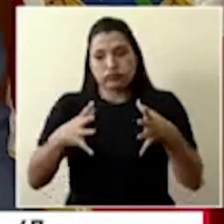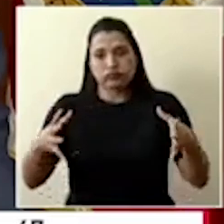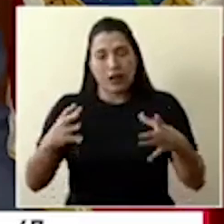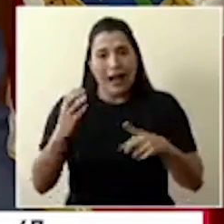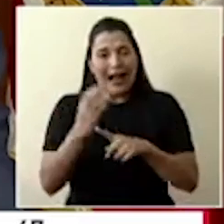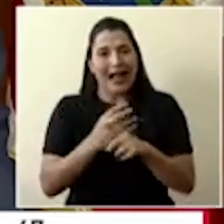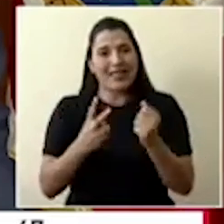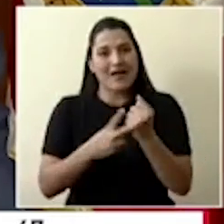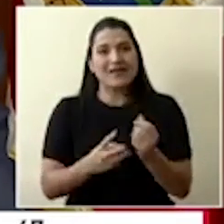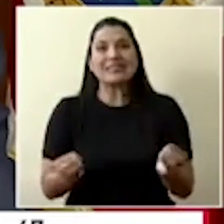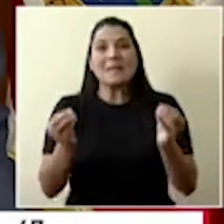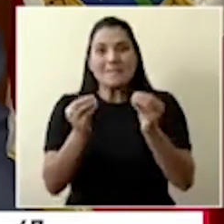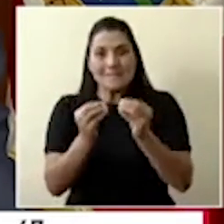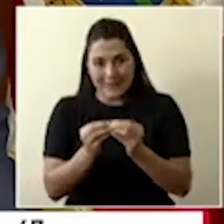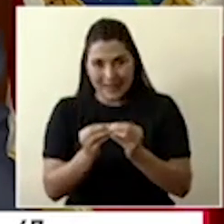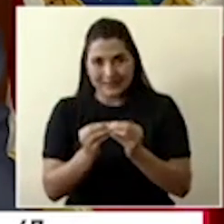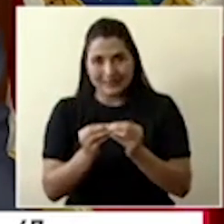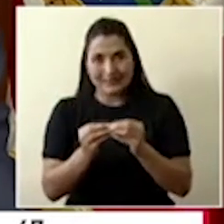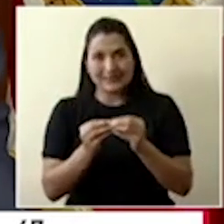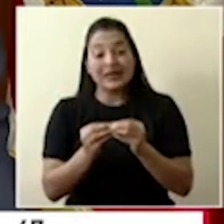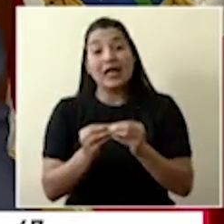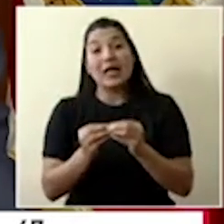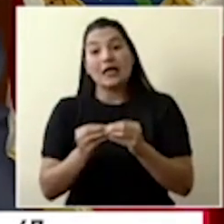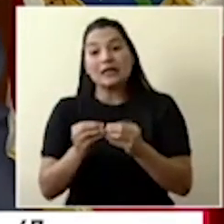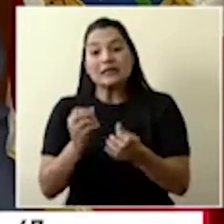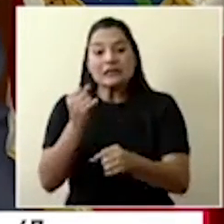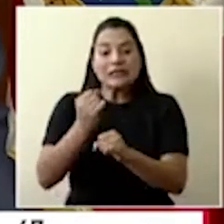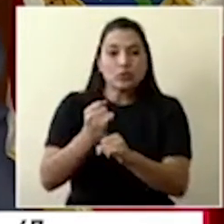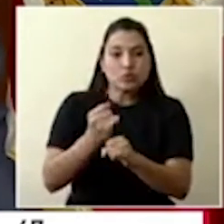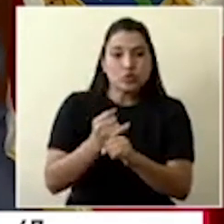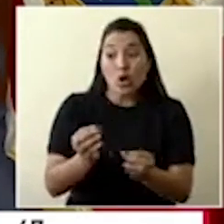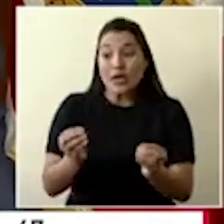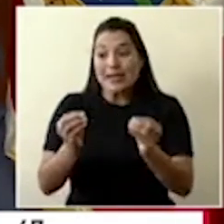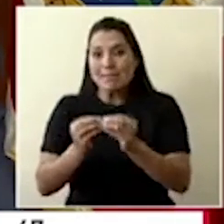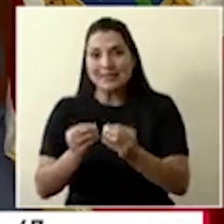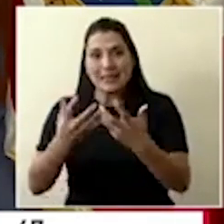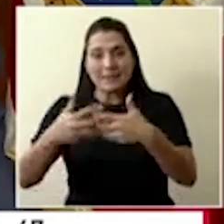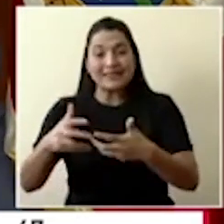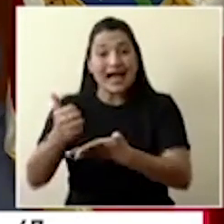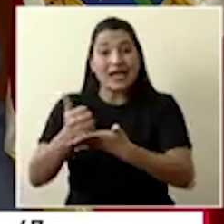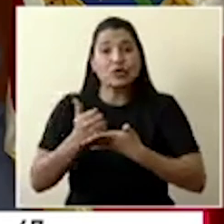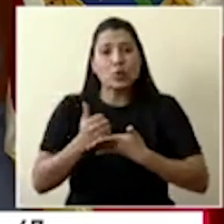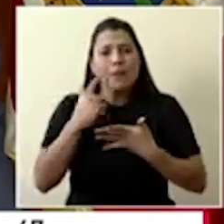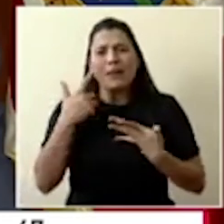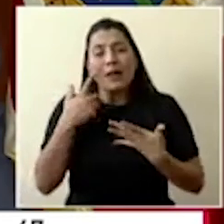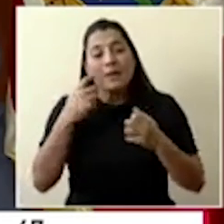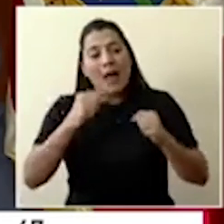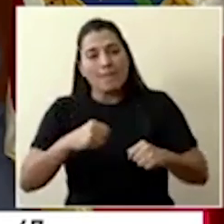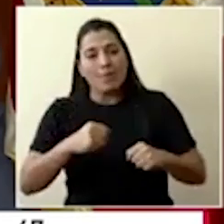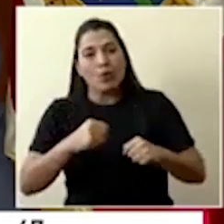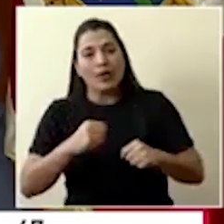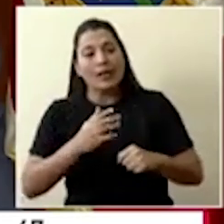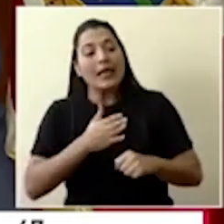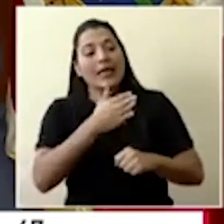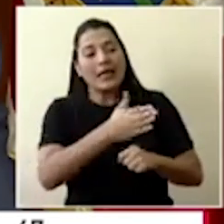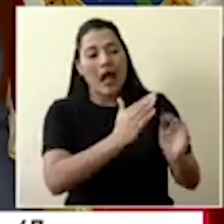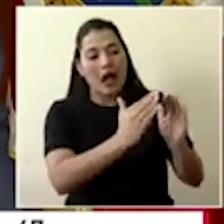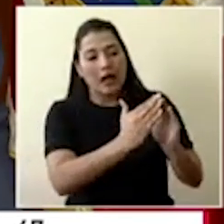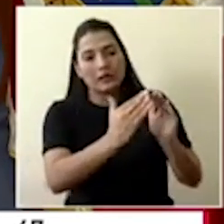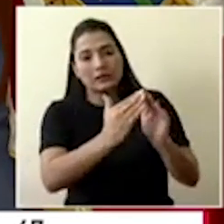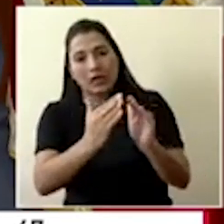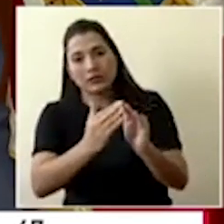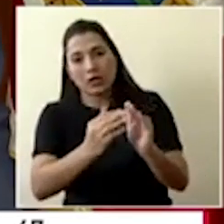son más organizaciones, más instituciones las que se suman a colaborar con la caja, con esta entrega